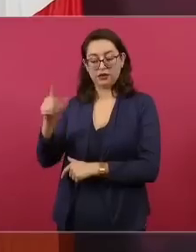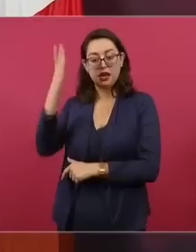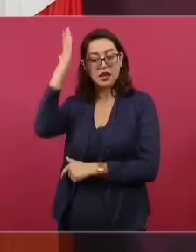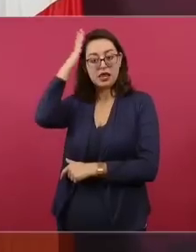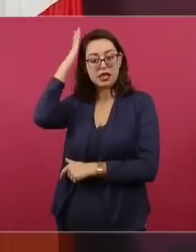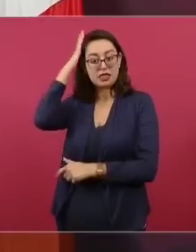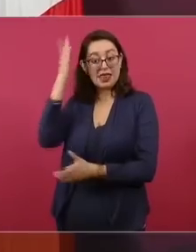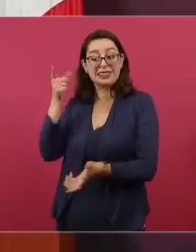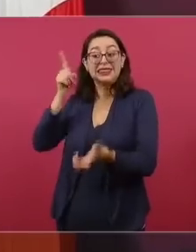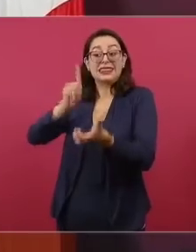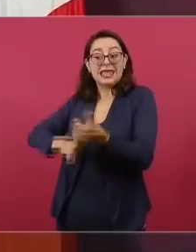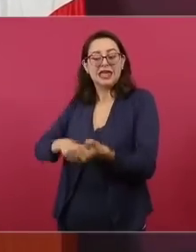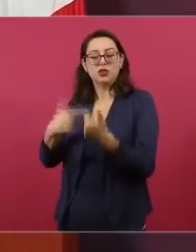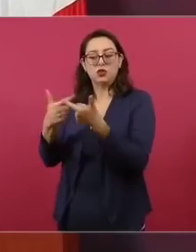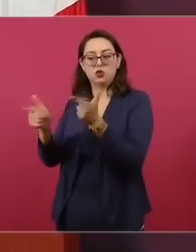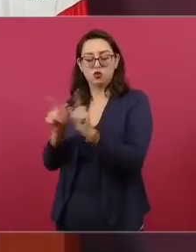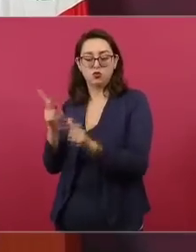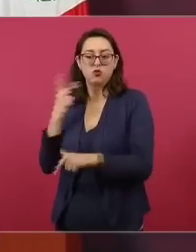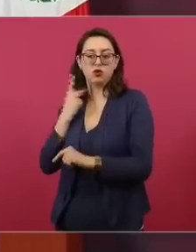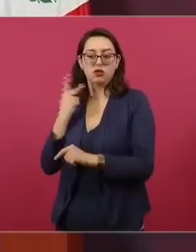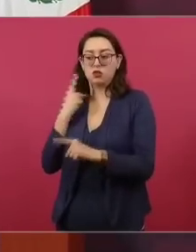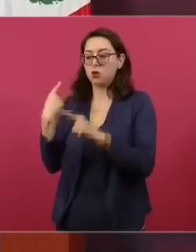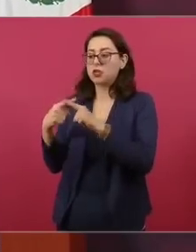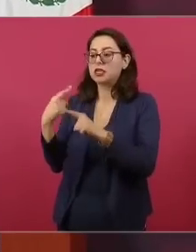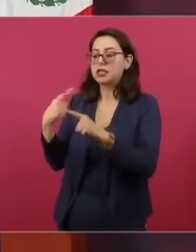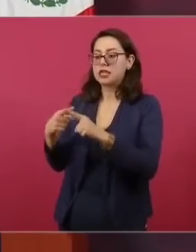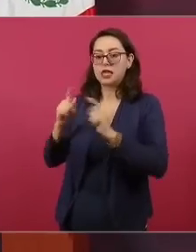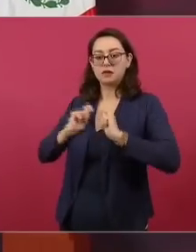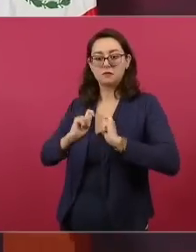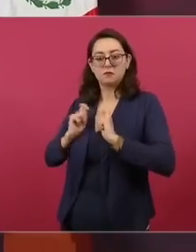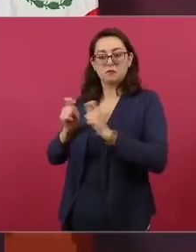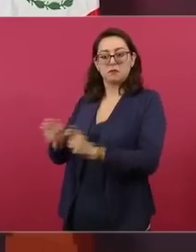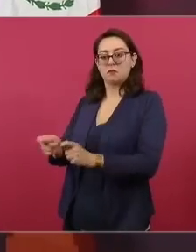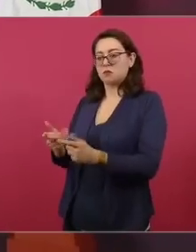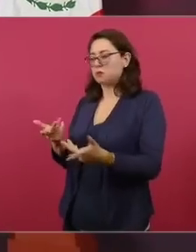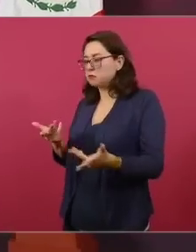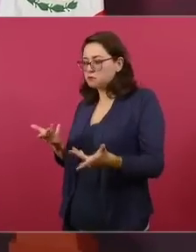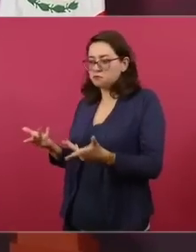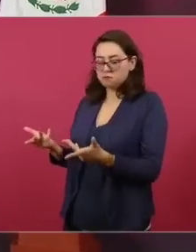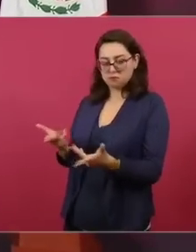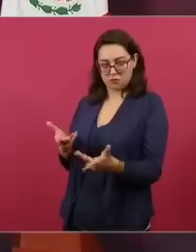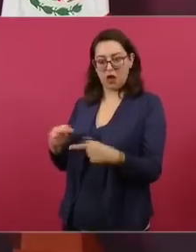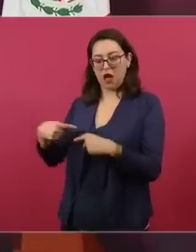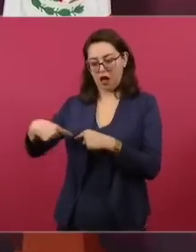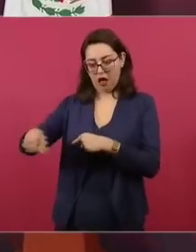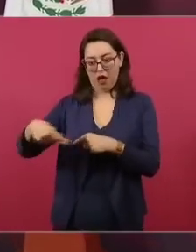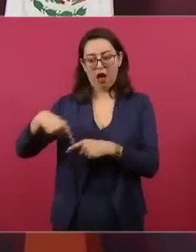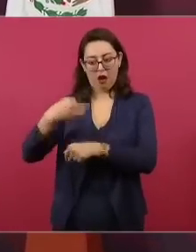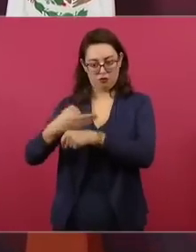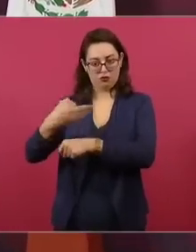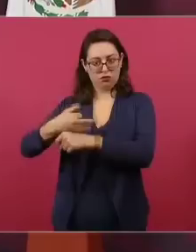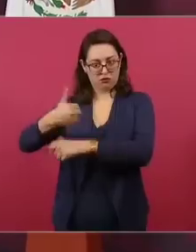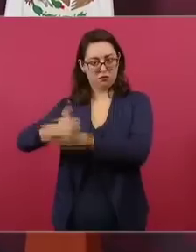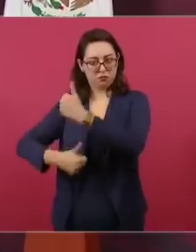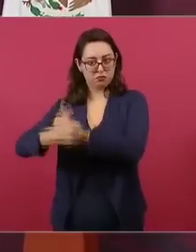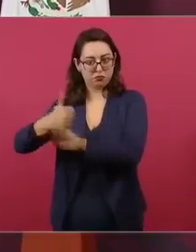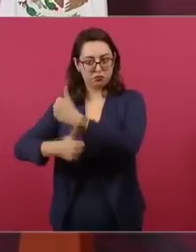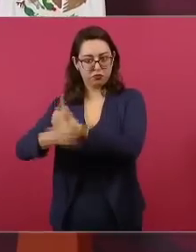ayer estuvieron antier, en el Zócalo, y un comportamiento